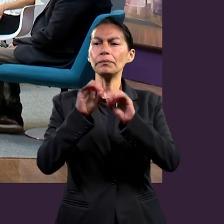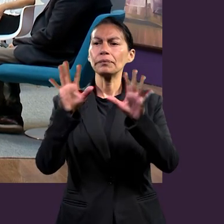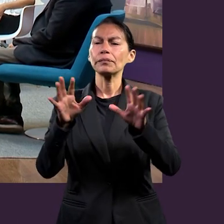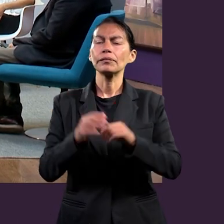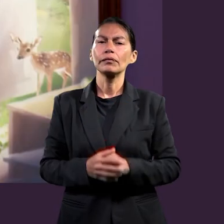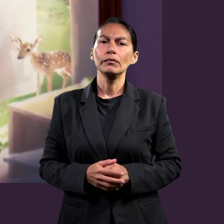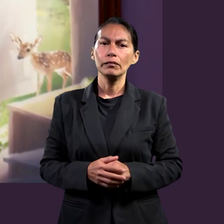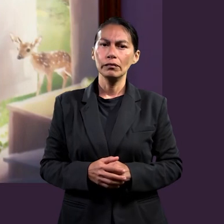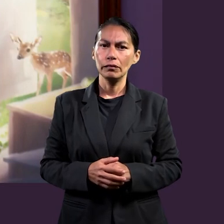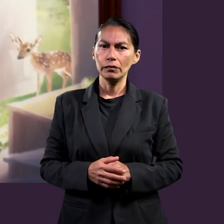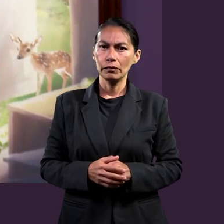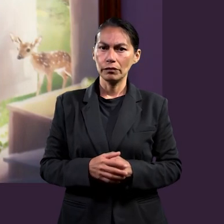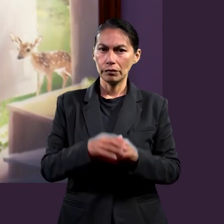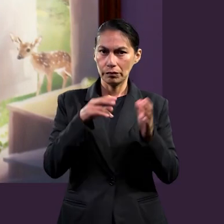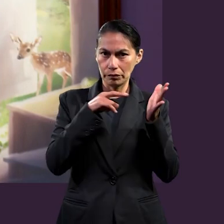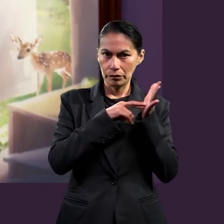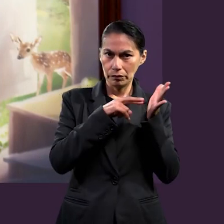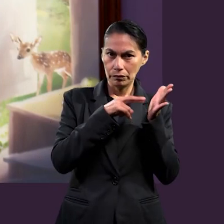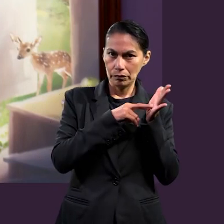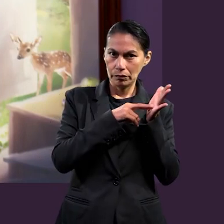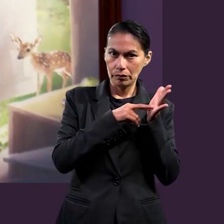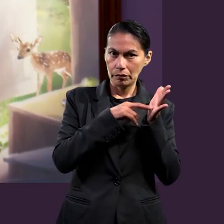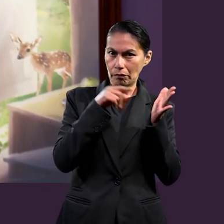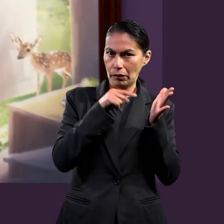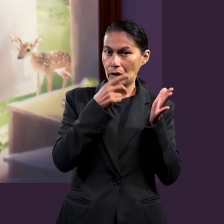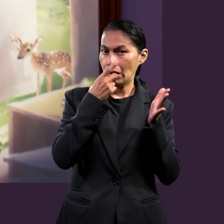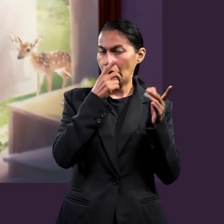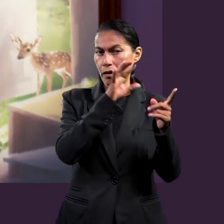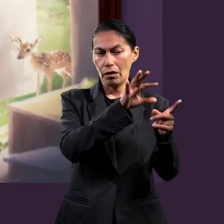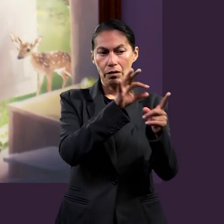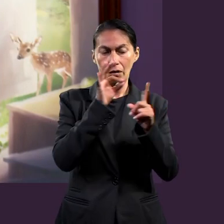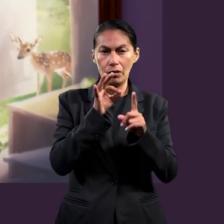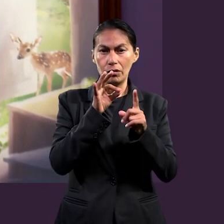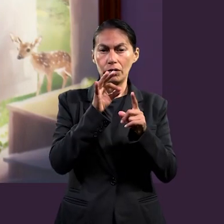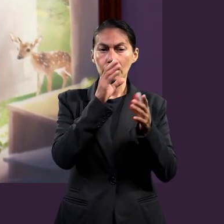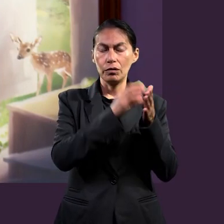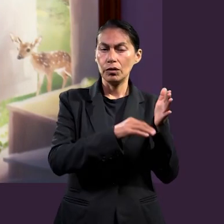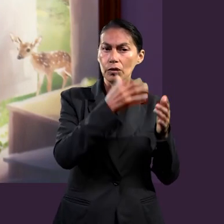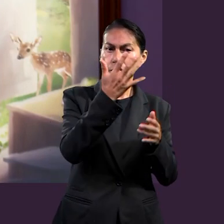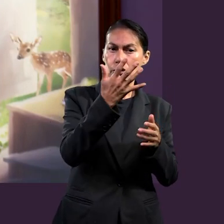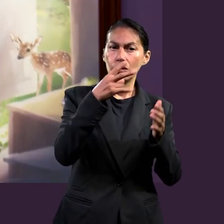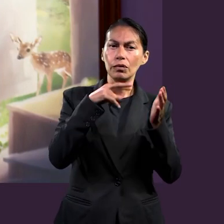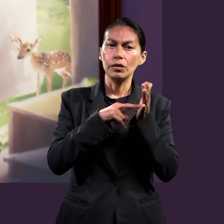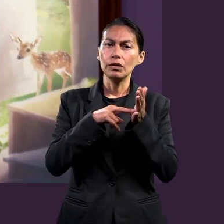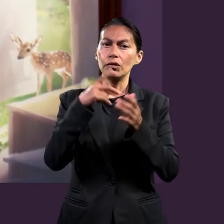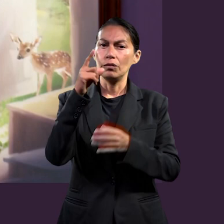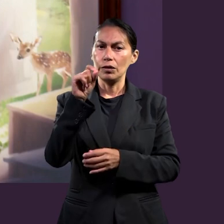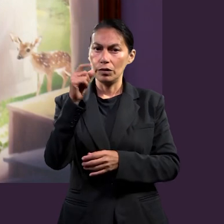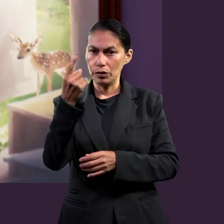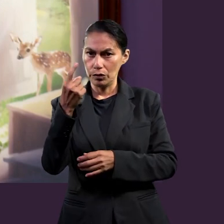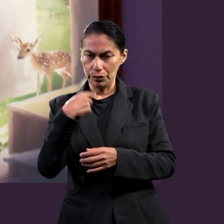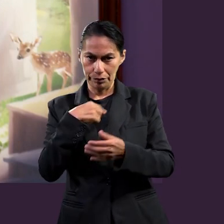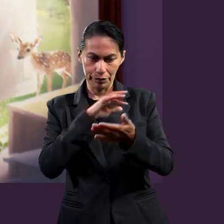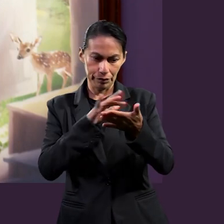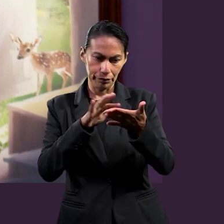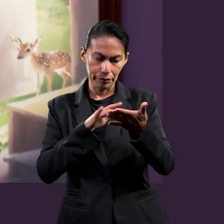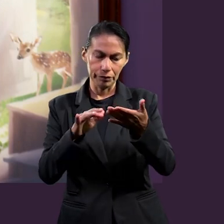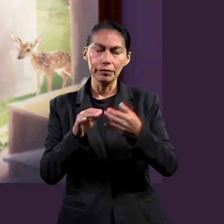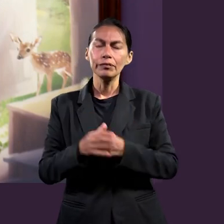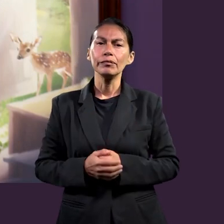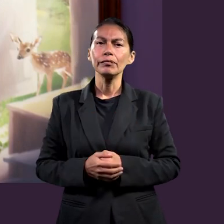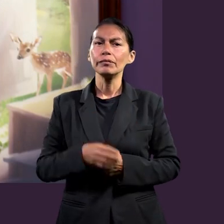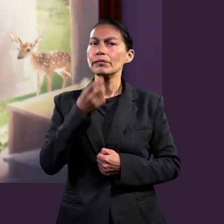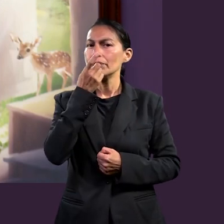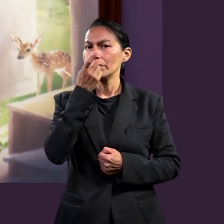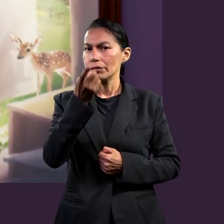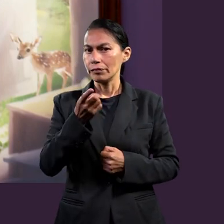que tiene, por favor? Sí, claro. El texto, como dijo el pastor, está en Efesios capítulo 5, versículo 21, lo